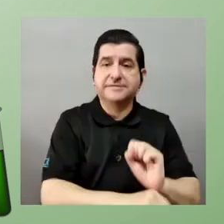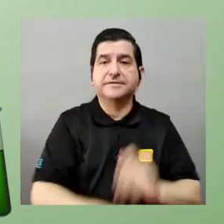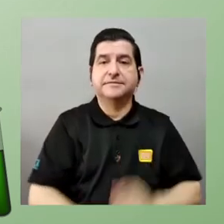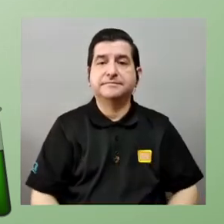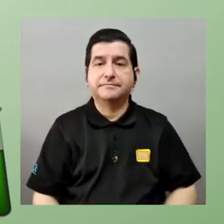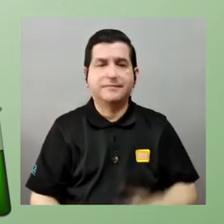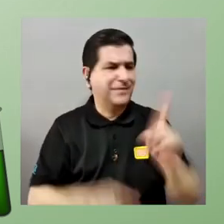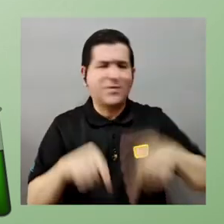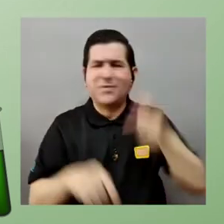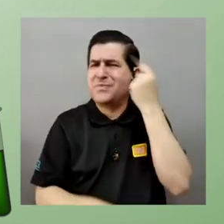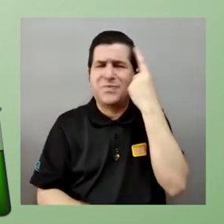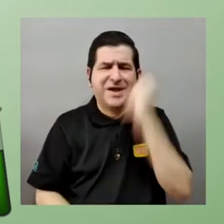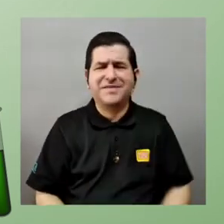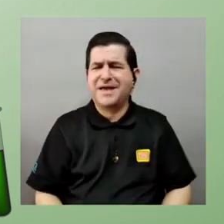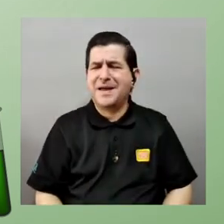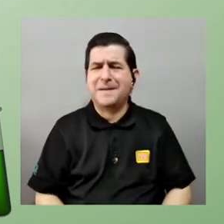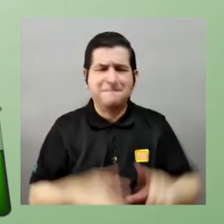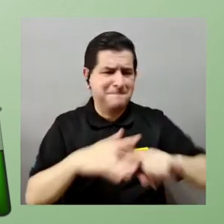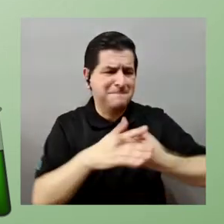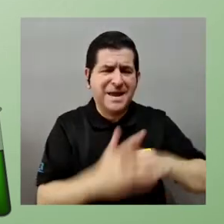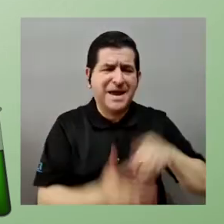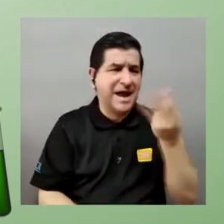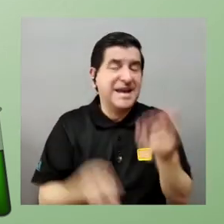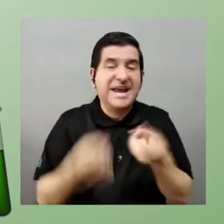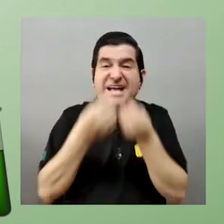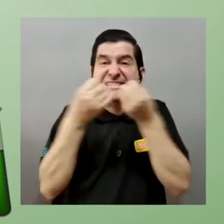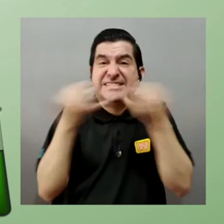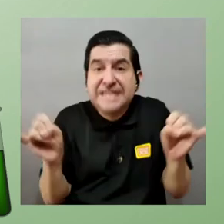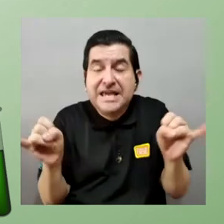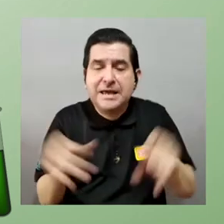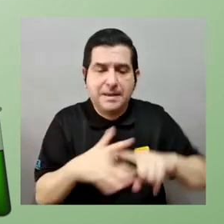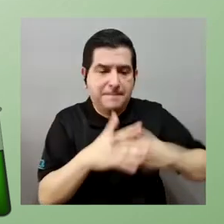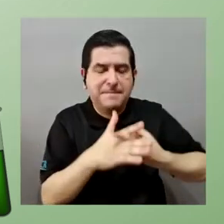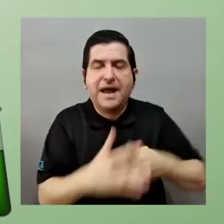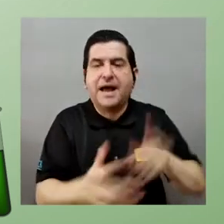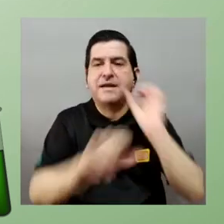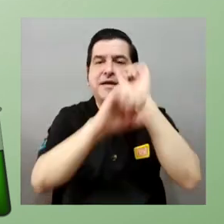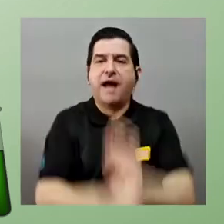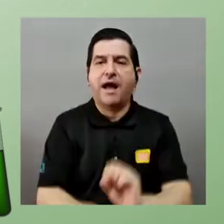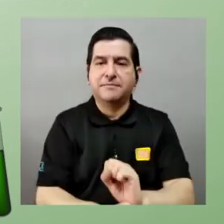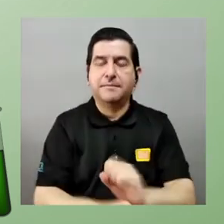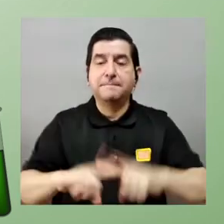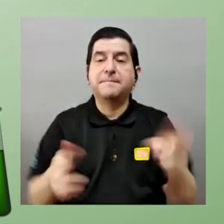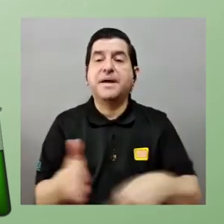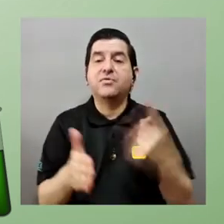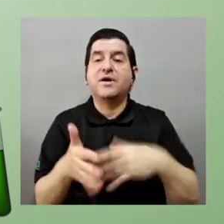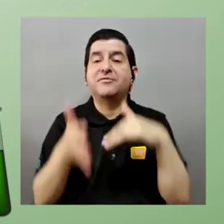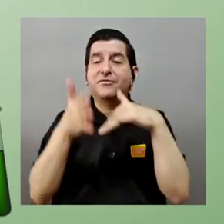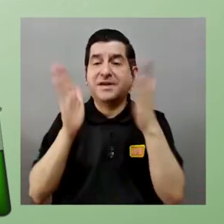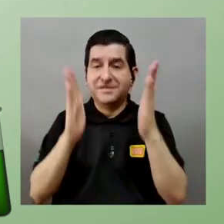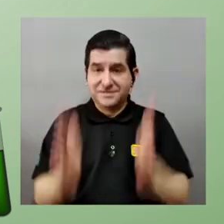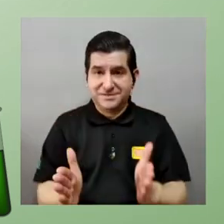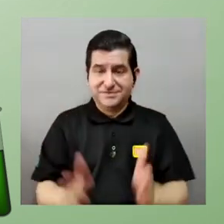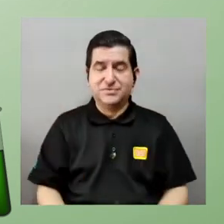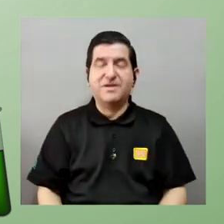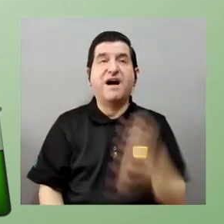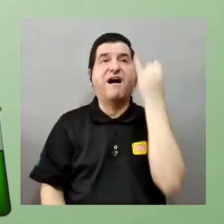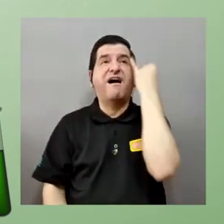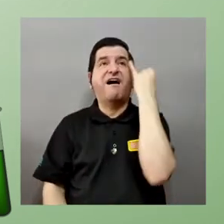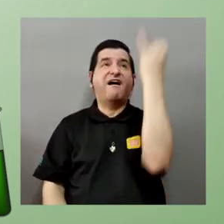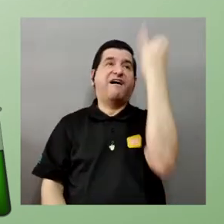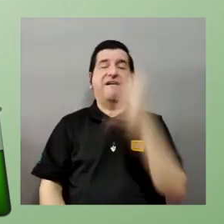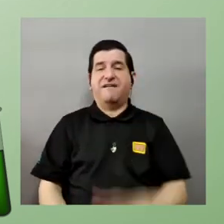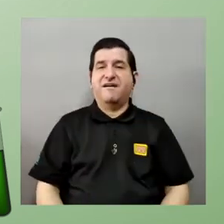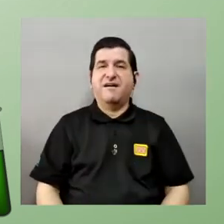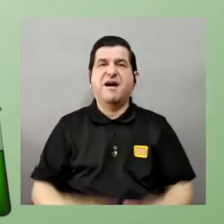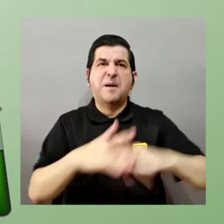clásica se no puede entender la mecánica cuántica sin estudiar mecánica clásica lo que pasa es que a veces a los estudiantes se les